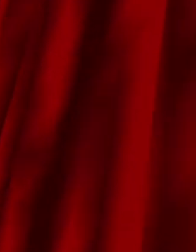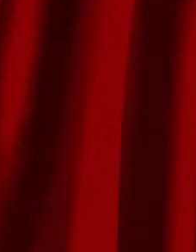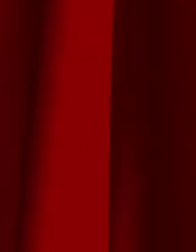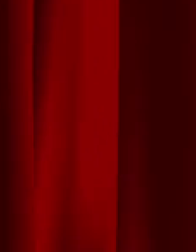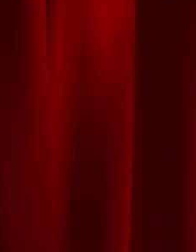Gracias. Gracias. Gracias.